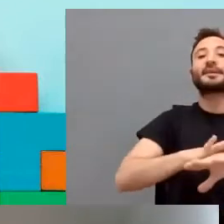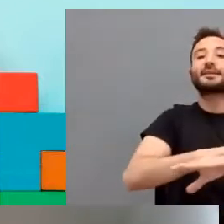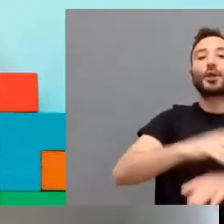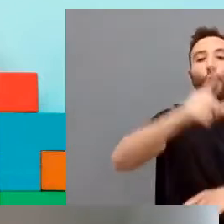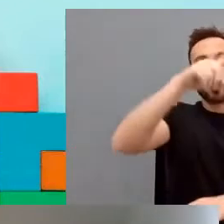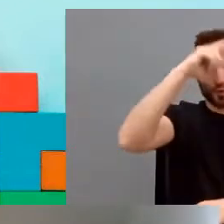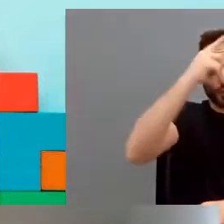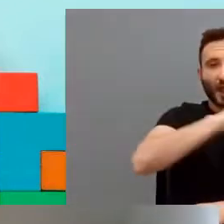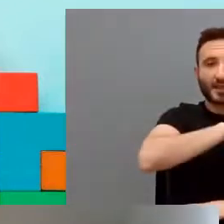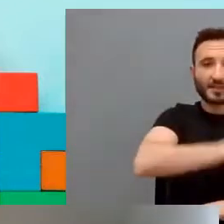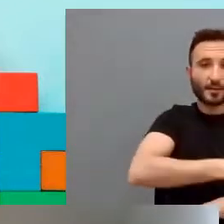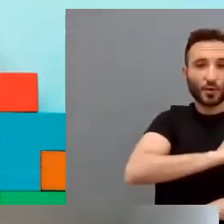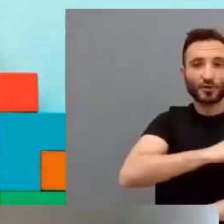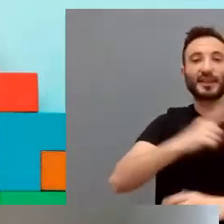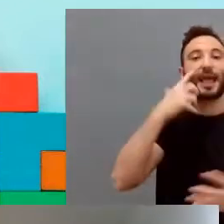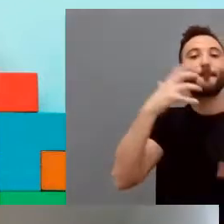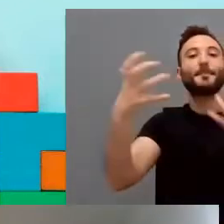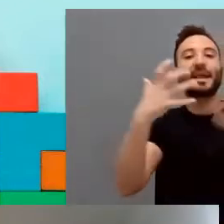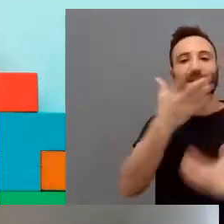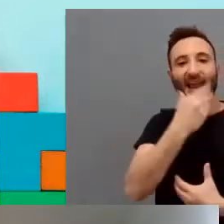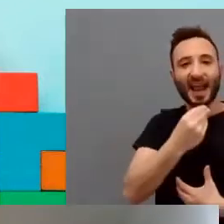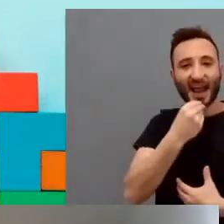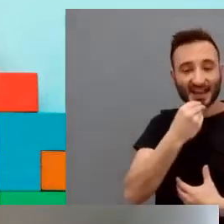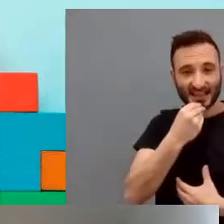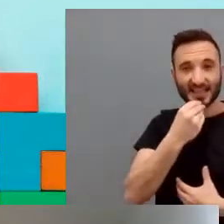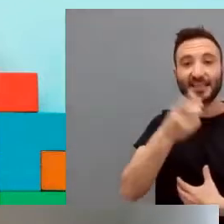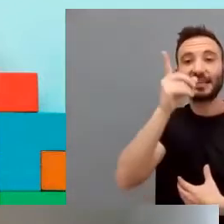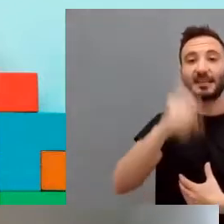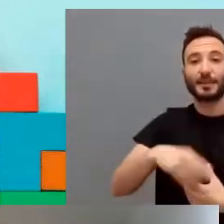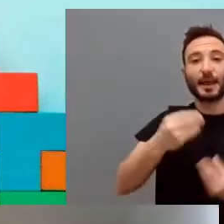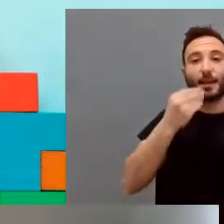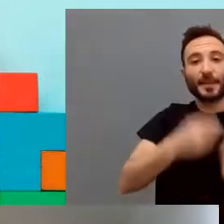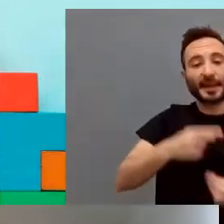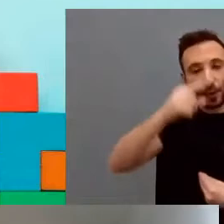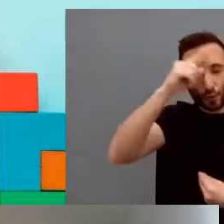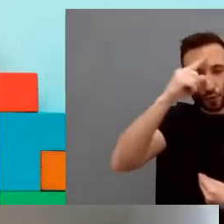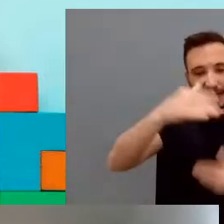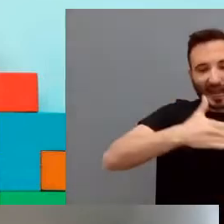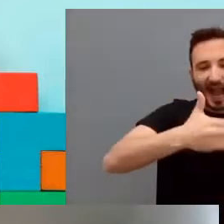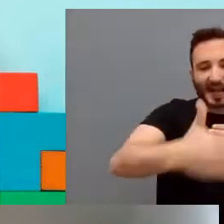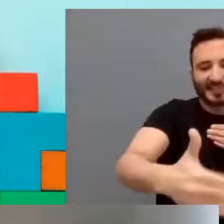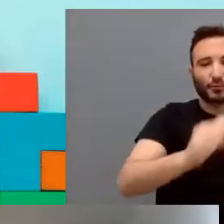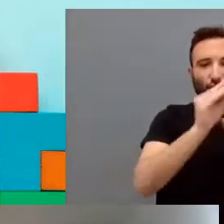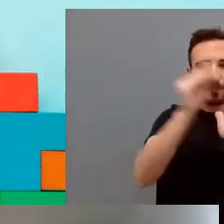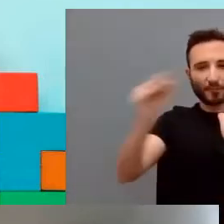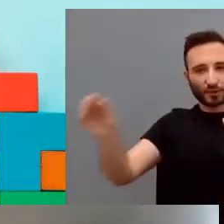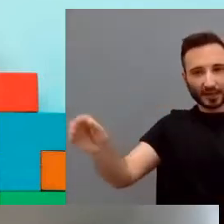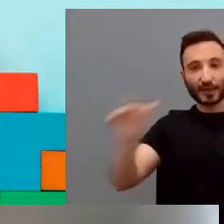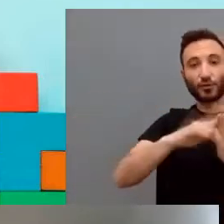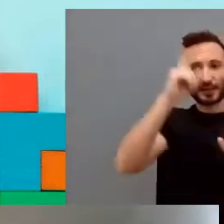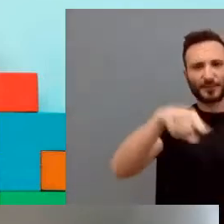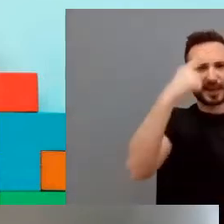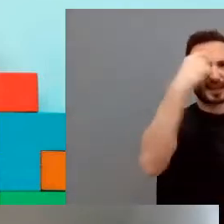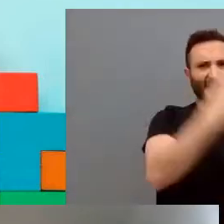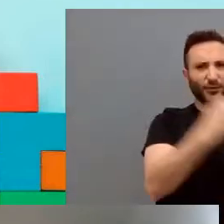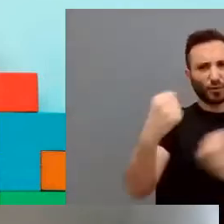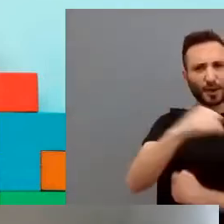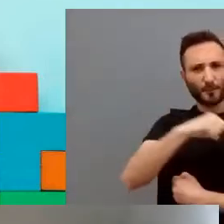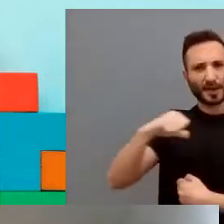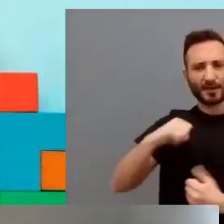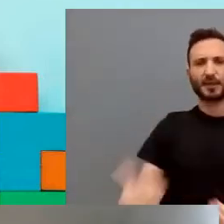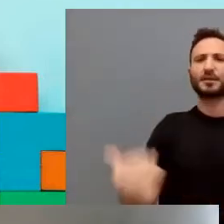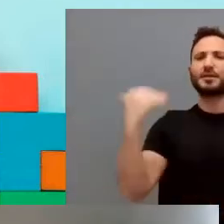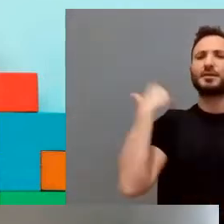Deporte dentro de Bellas Artes y Bienes Culturales y Archivos y Bibliotecas, con instituciones privadas que se dedican